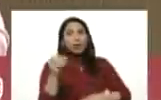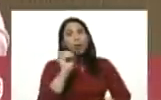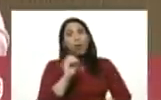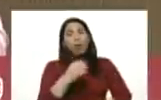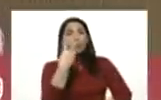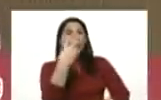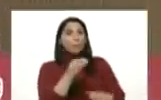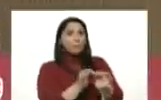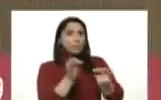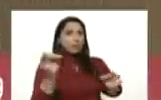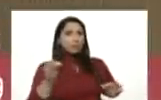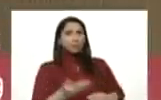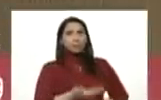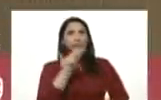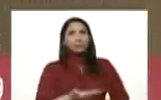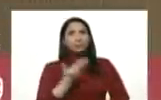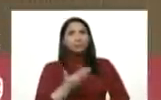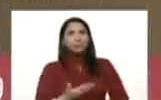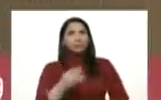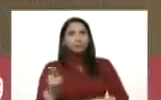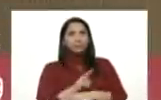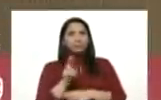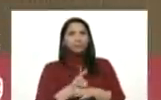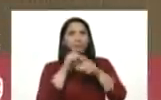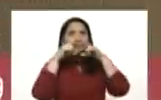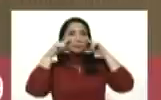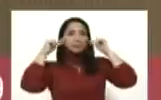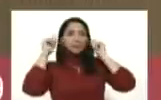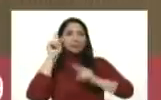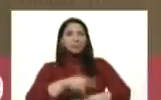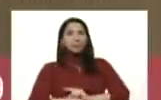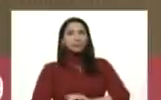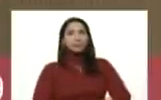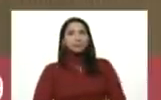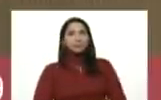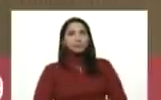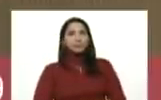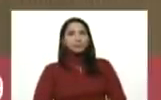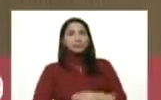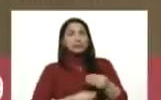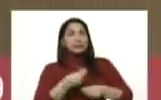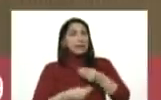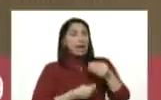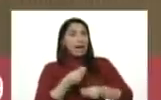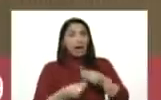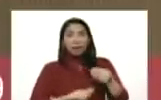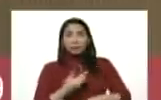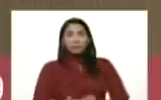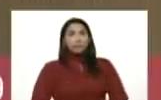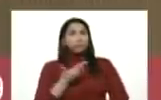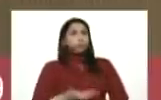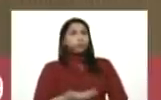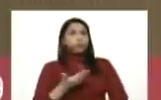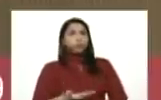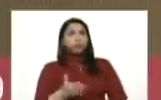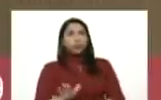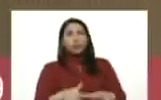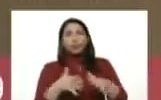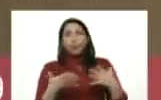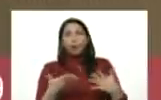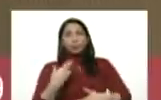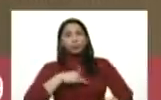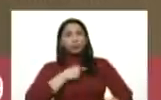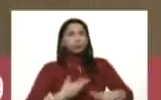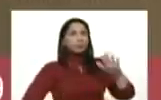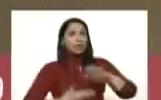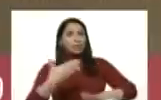es fundamental. Y el uso de la mascarilla también, bueno, se hace indispensable cuando salimos